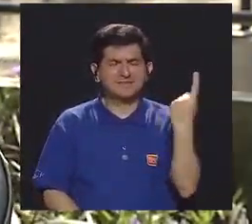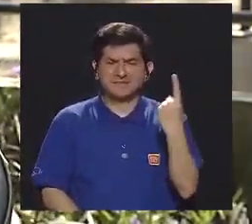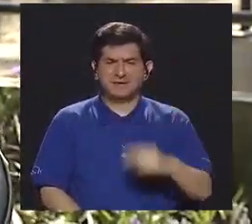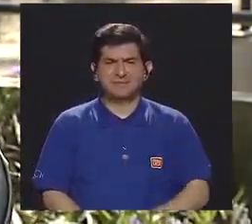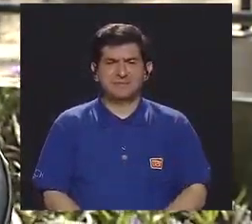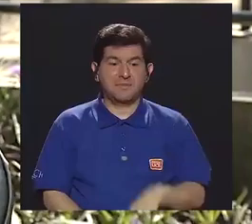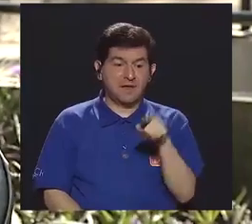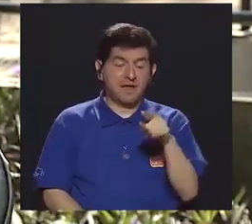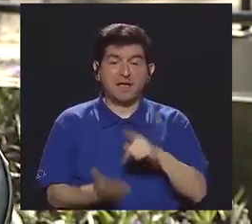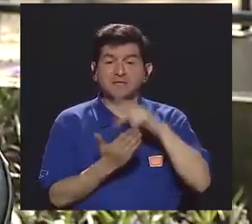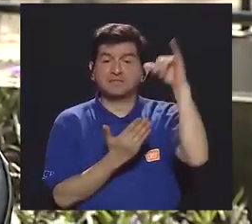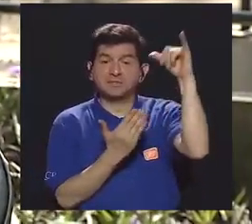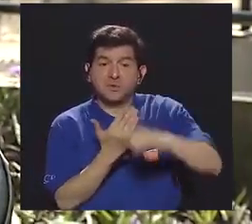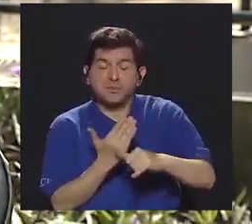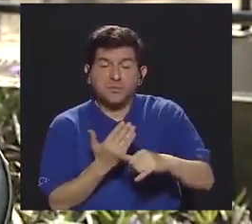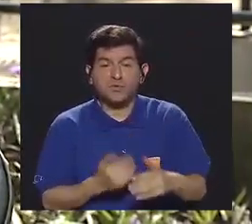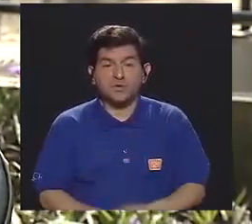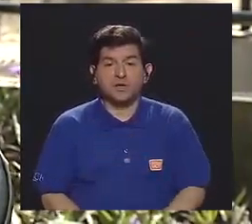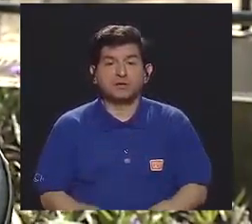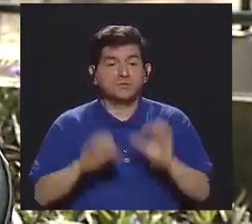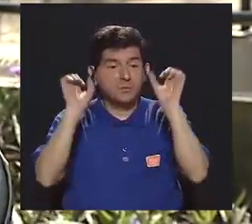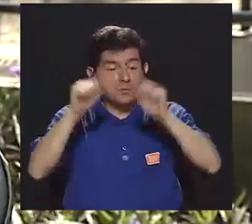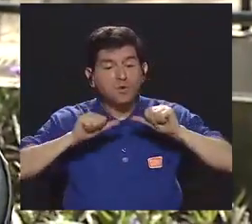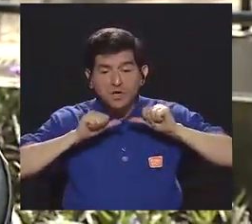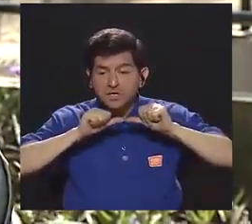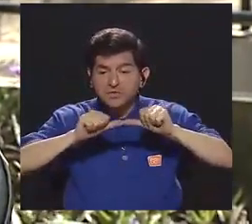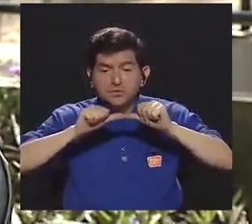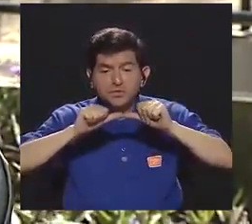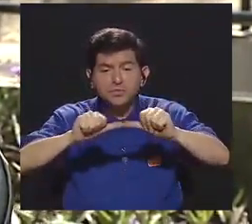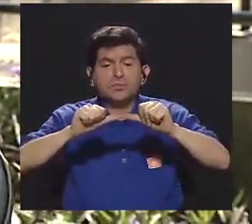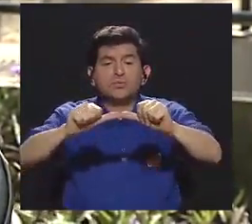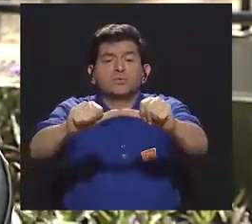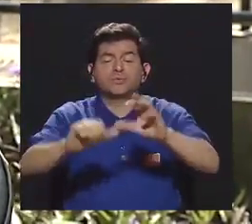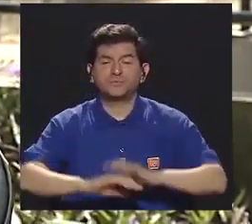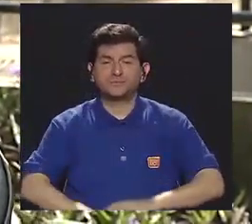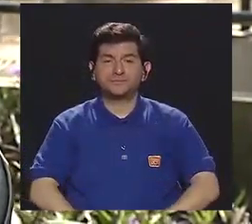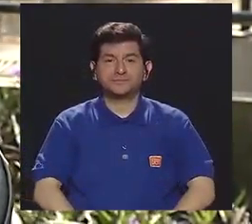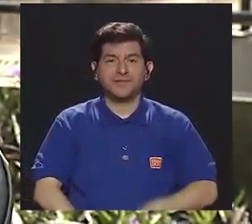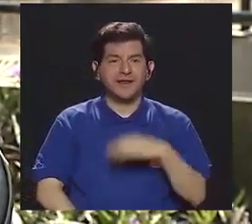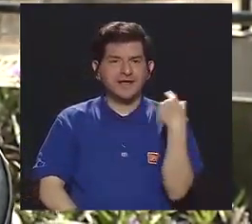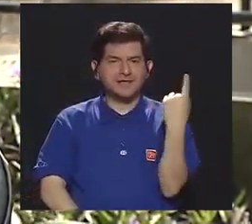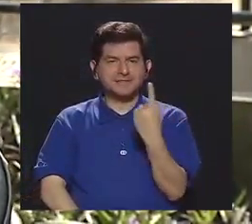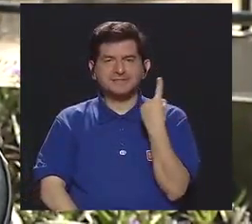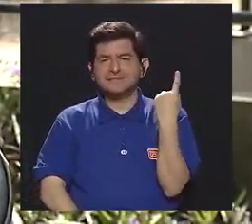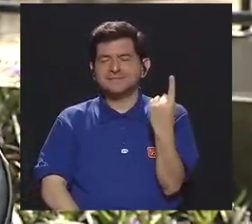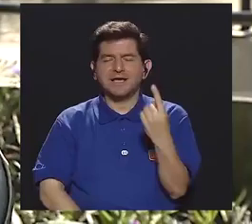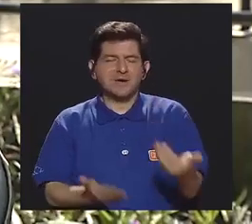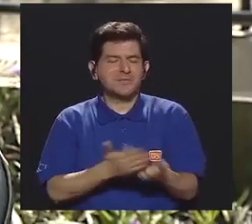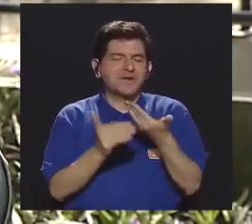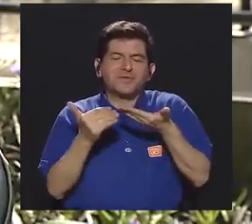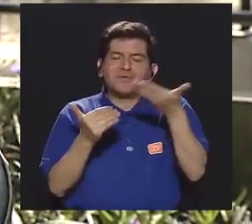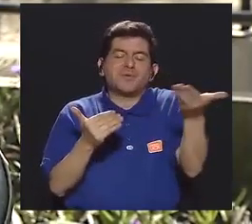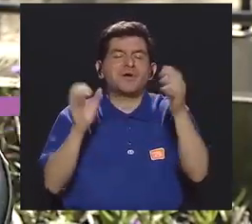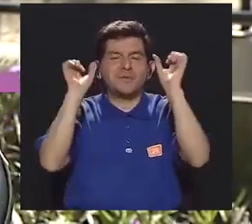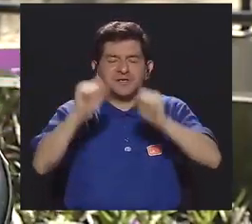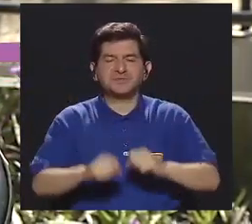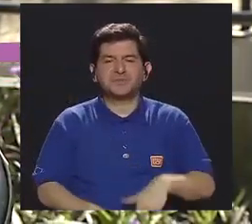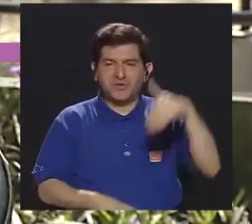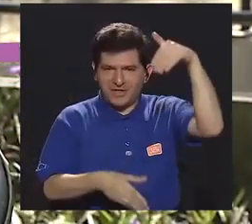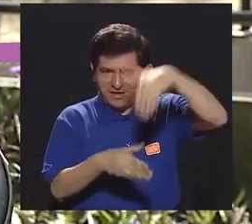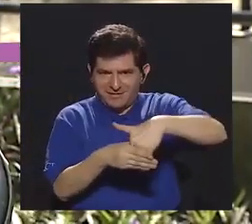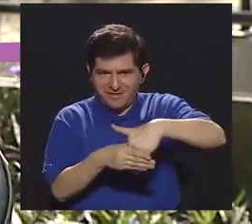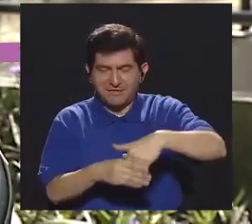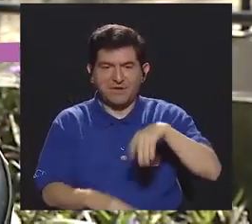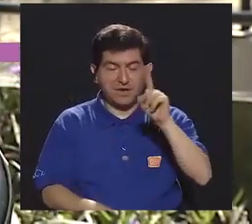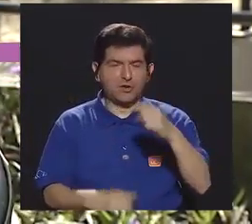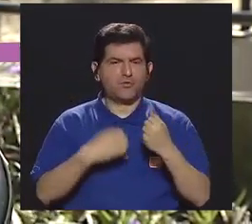surgiendo, ¿verdad? Entonces, esto sería un proyecto que podría seguir y seguir y seguir, ¿verdad? Bueno, van a haber nuevas cosas en las que se pueden